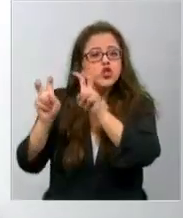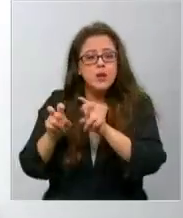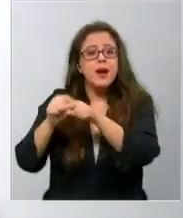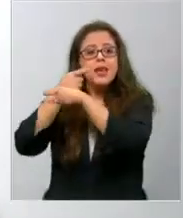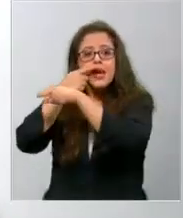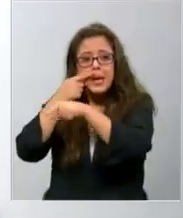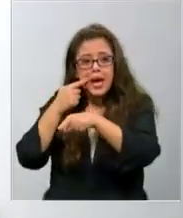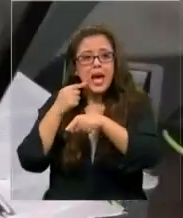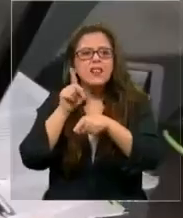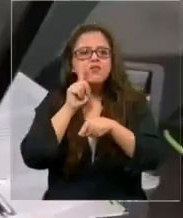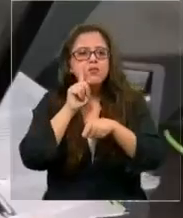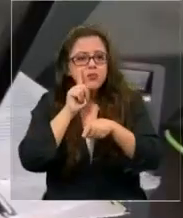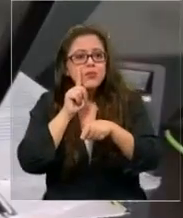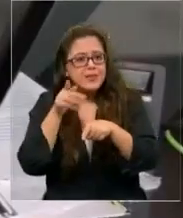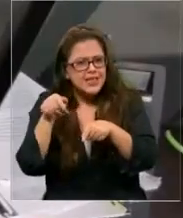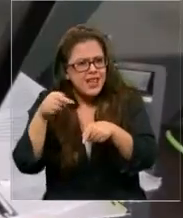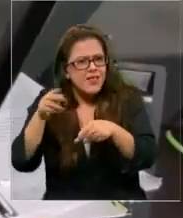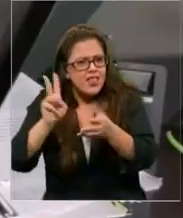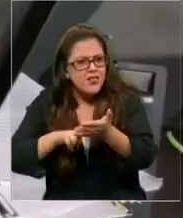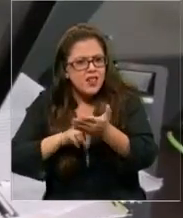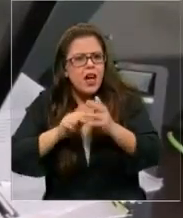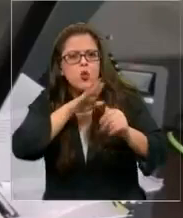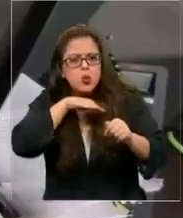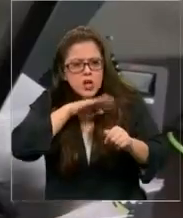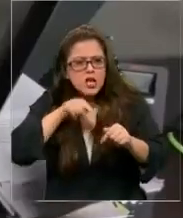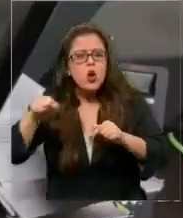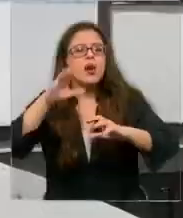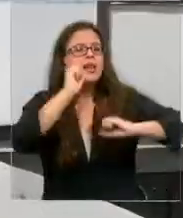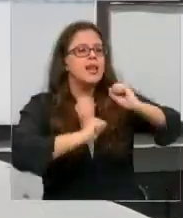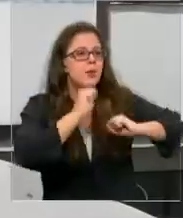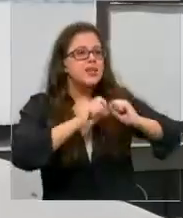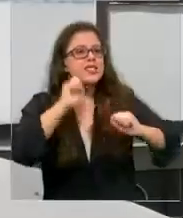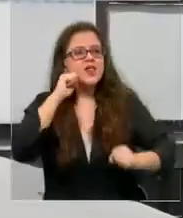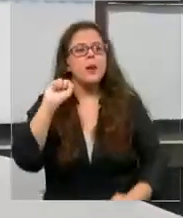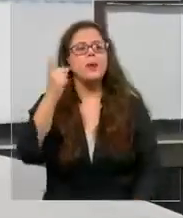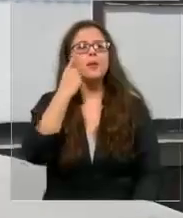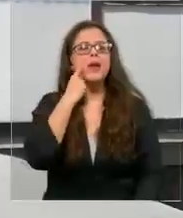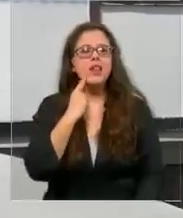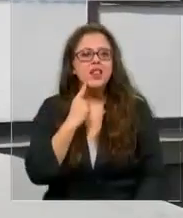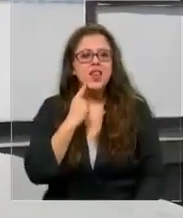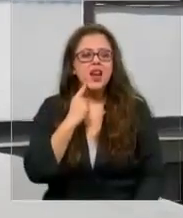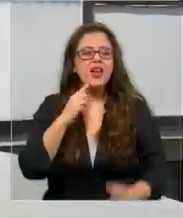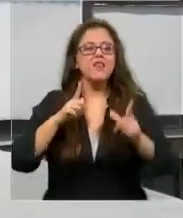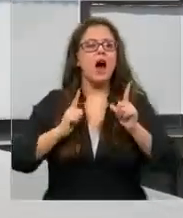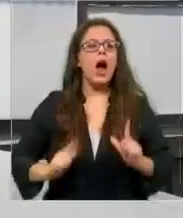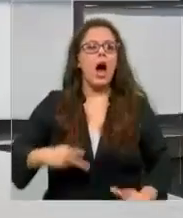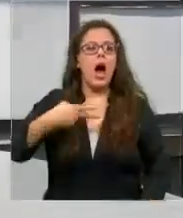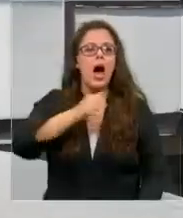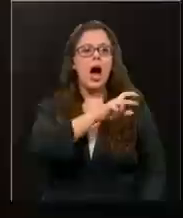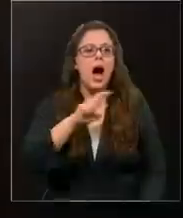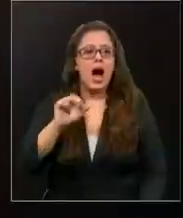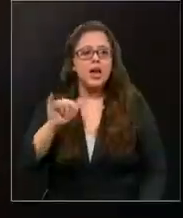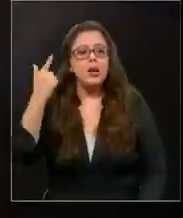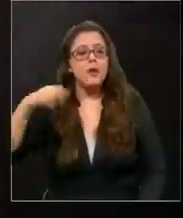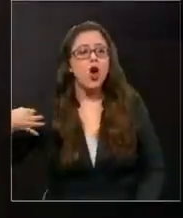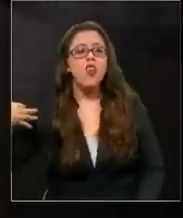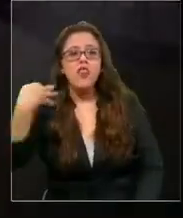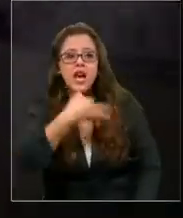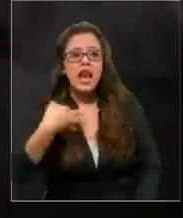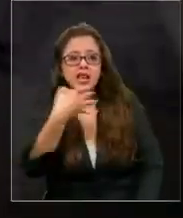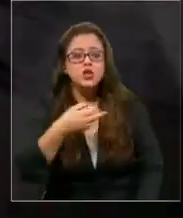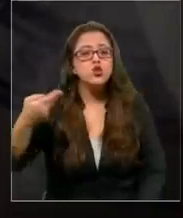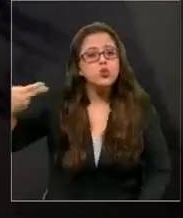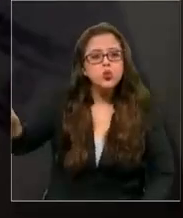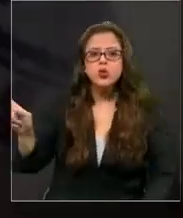él era quien lo estaba utilizando. En la empresa aseguran que era el primer día de vacaciones de Harry, pero que sus declaraciones no